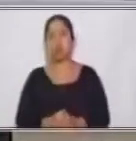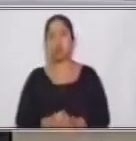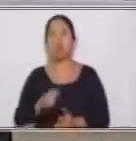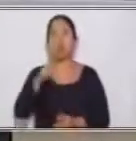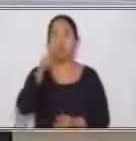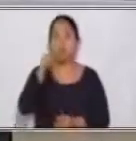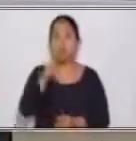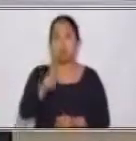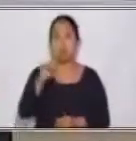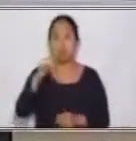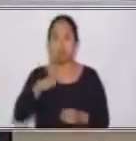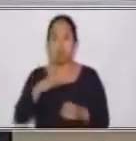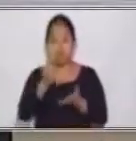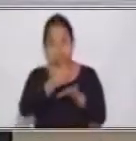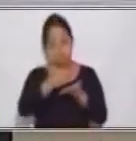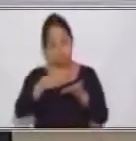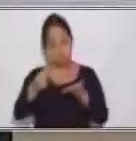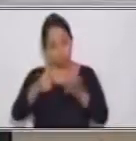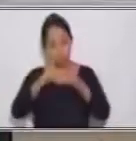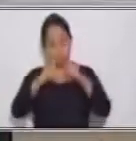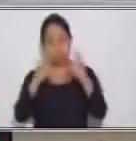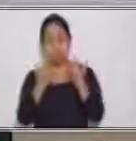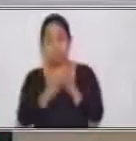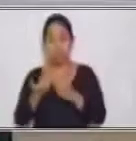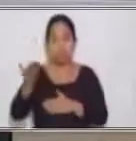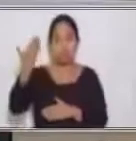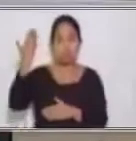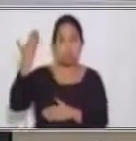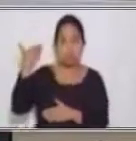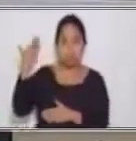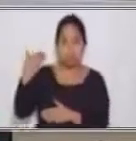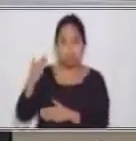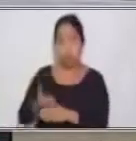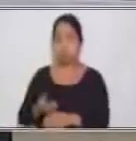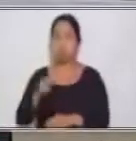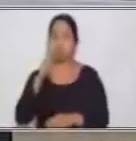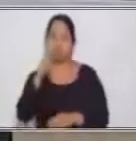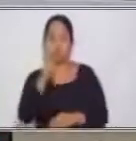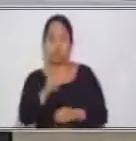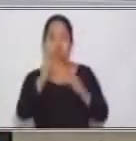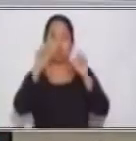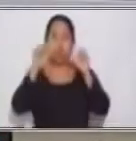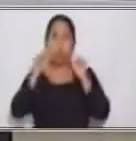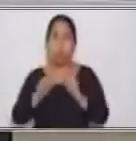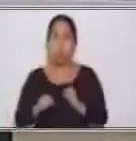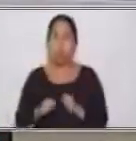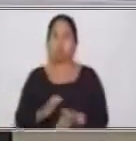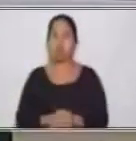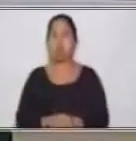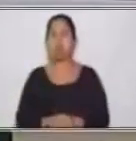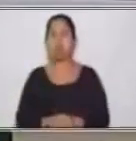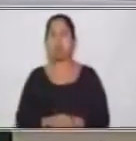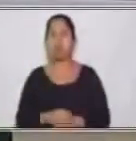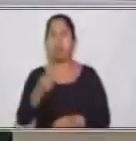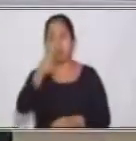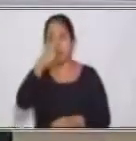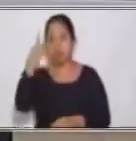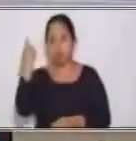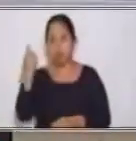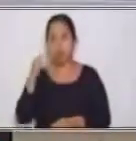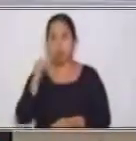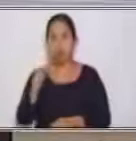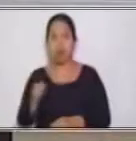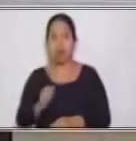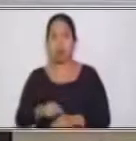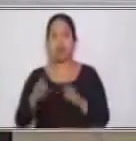respectivas anotaciones de las clases anteriores por medio de las cuales nosotros hemos podido aplicar esta acción